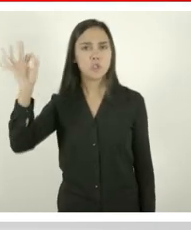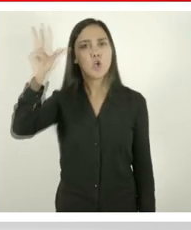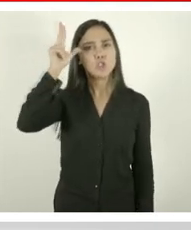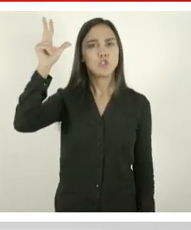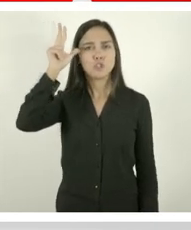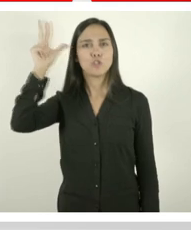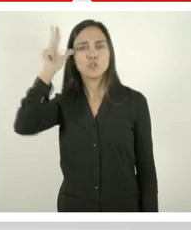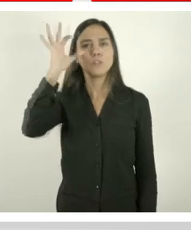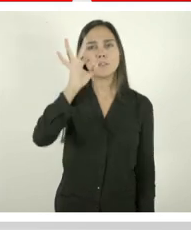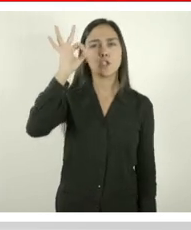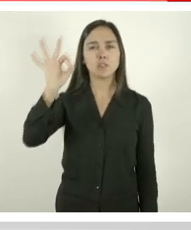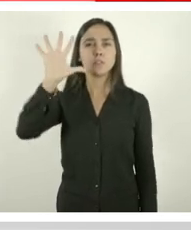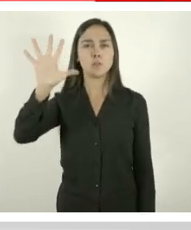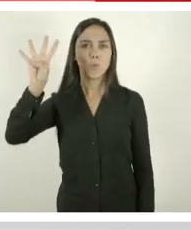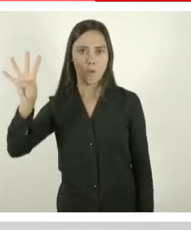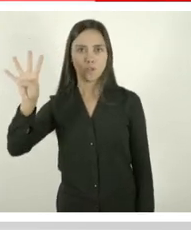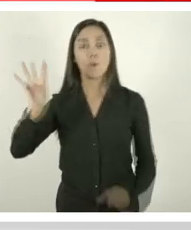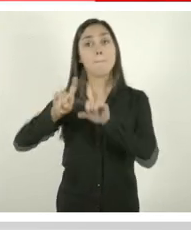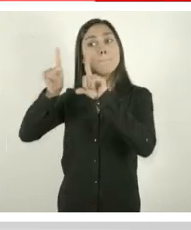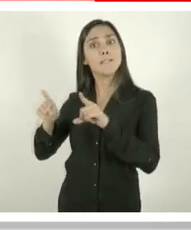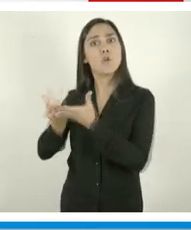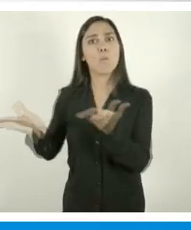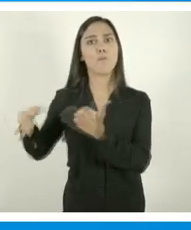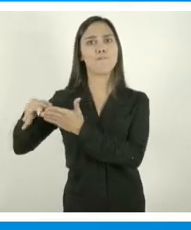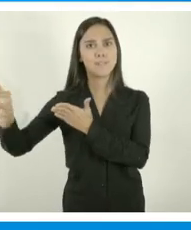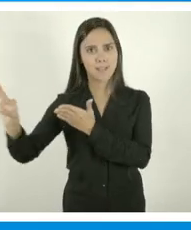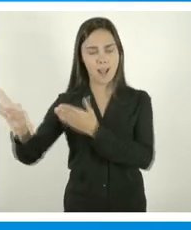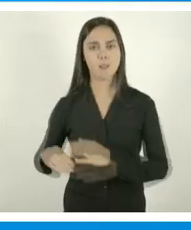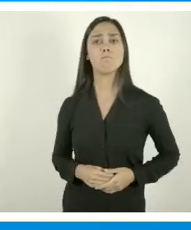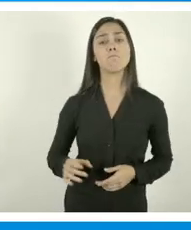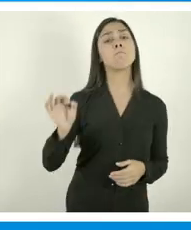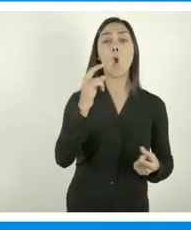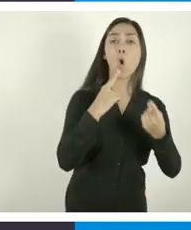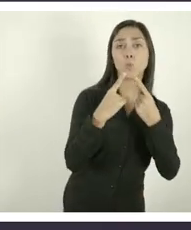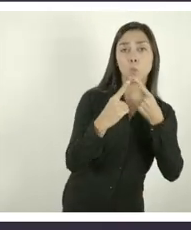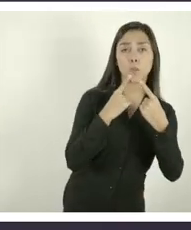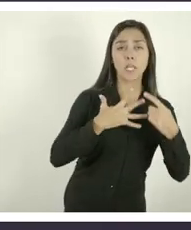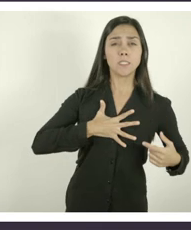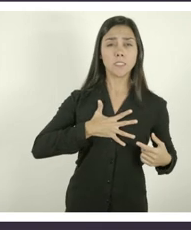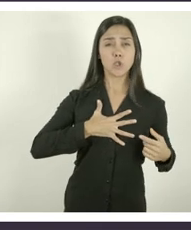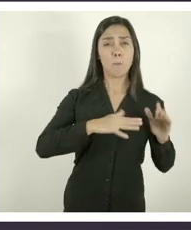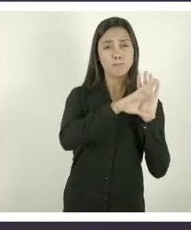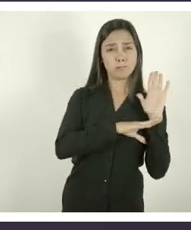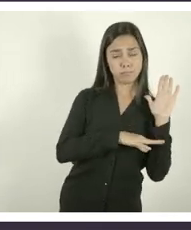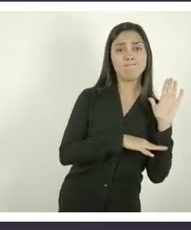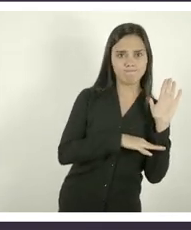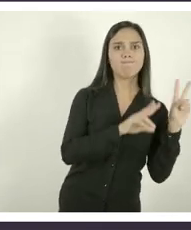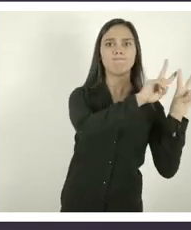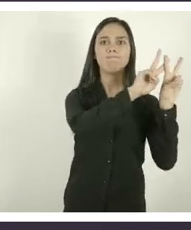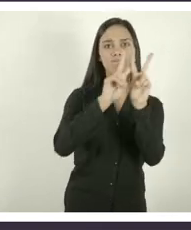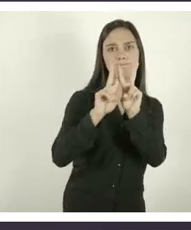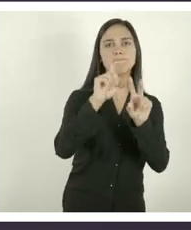0800-888-0054 del Ministerio Público Fiscal. Por consulta sus síntomas,